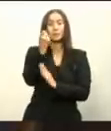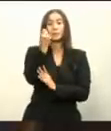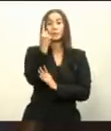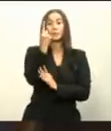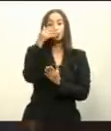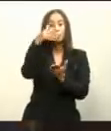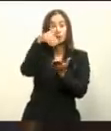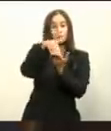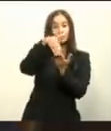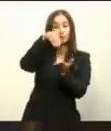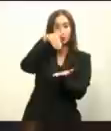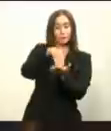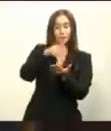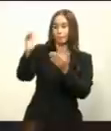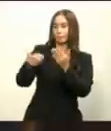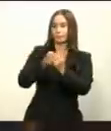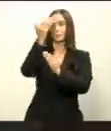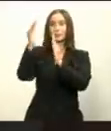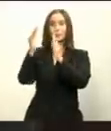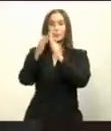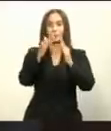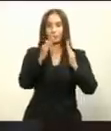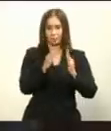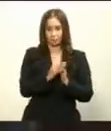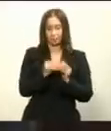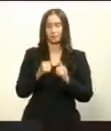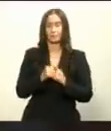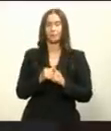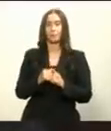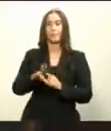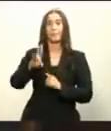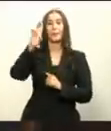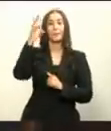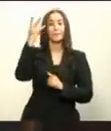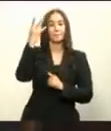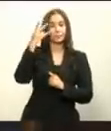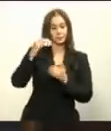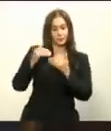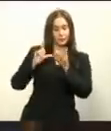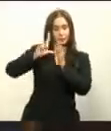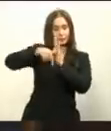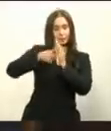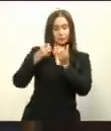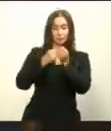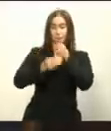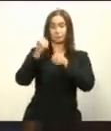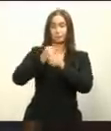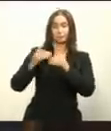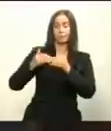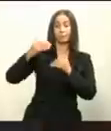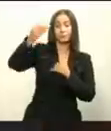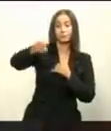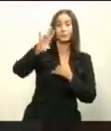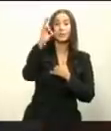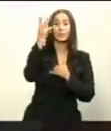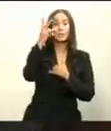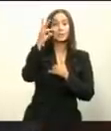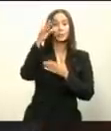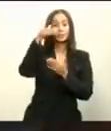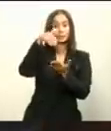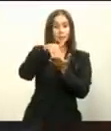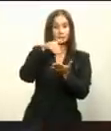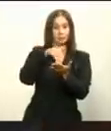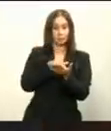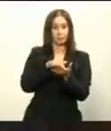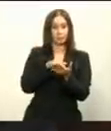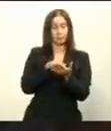nuevas viviendas y 17.000 en los años siguientes. Estoy hablando solo